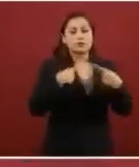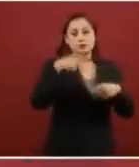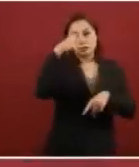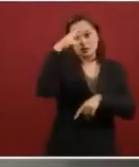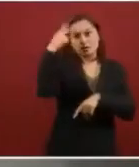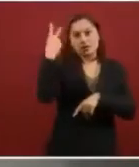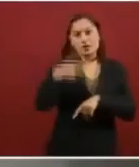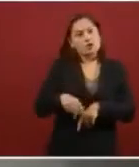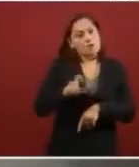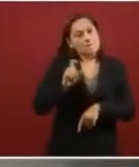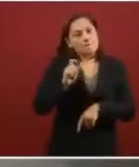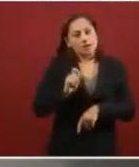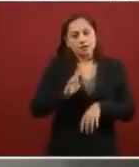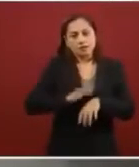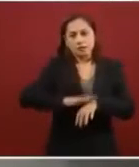Esa la proporción, 20 a 1. proporción,